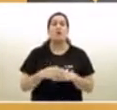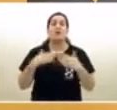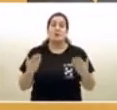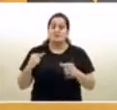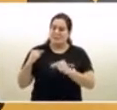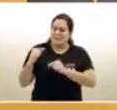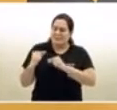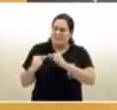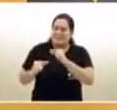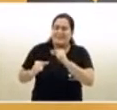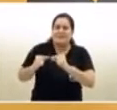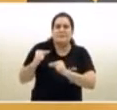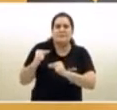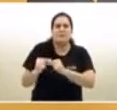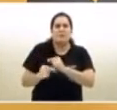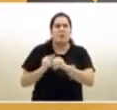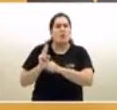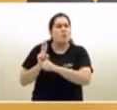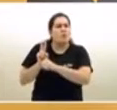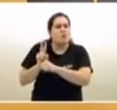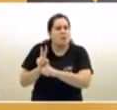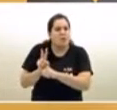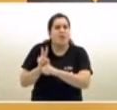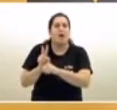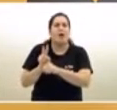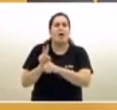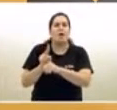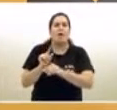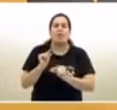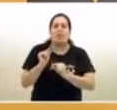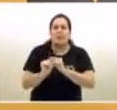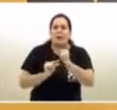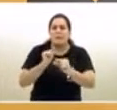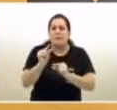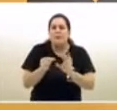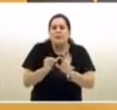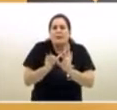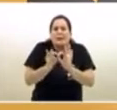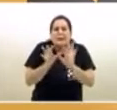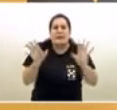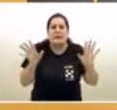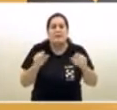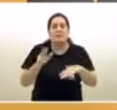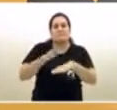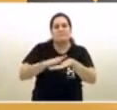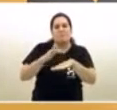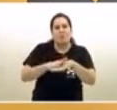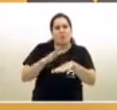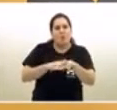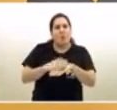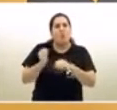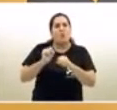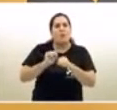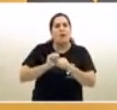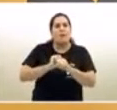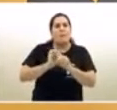y muy cuidada, estamos recuperando las libertades que la pandemia ha restringido en el mundo entero.